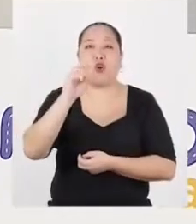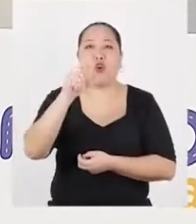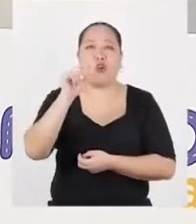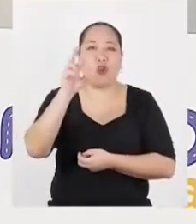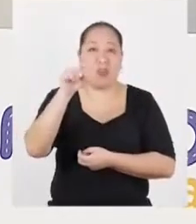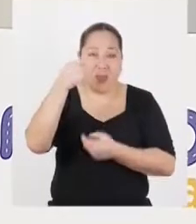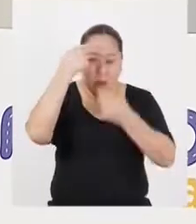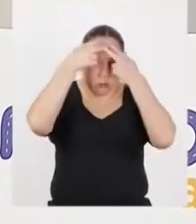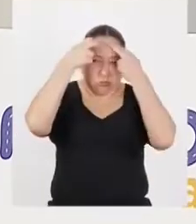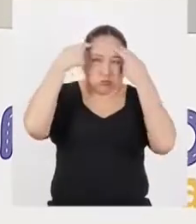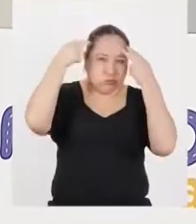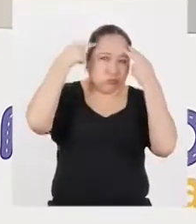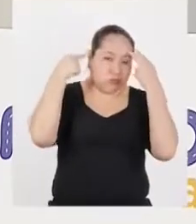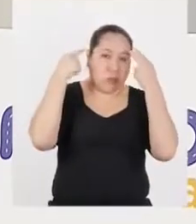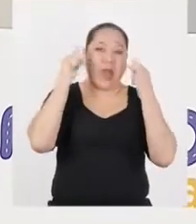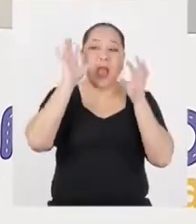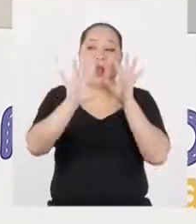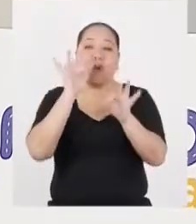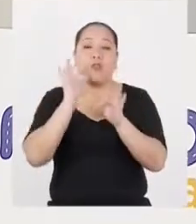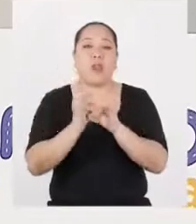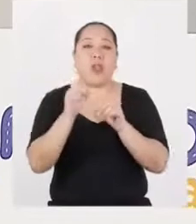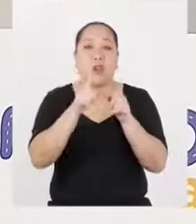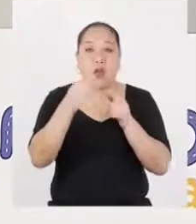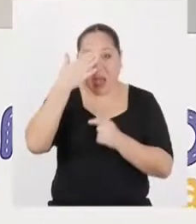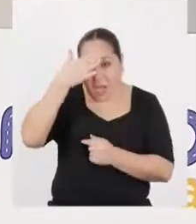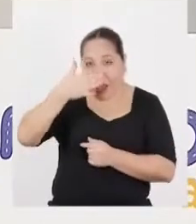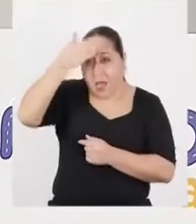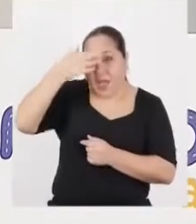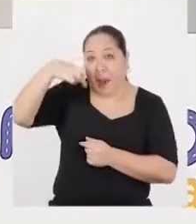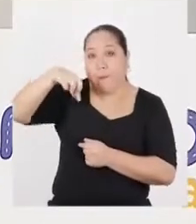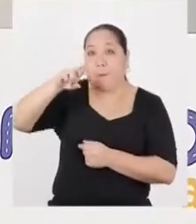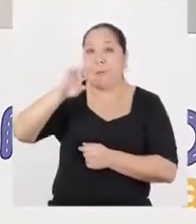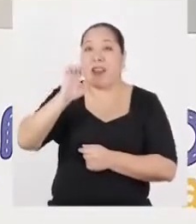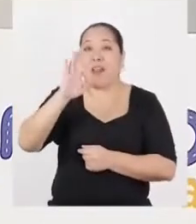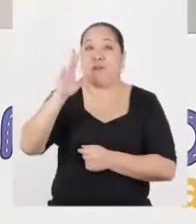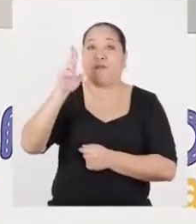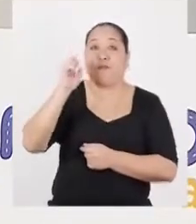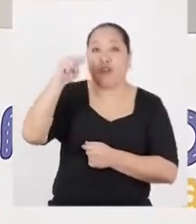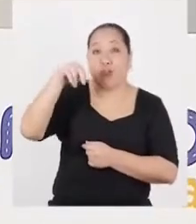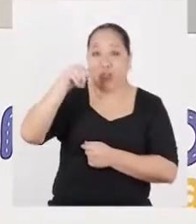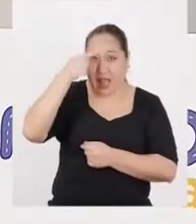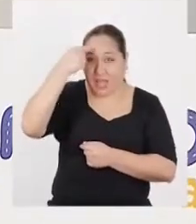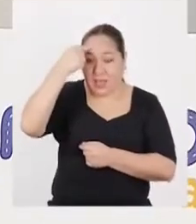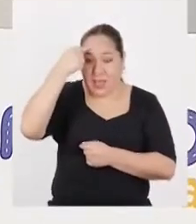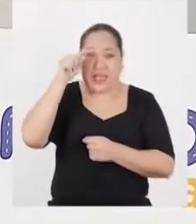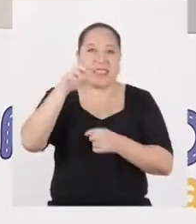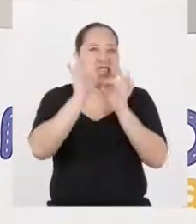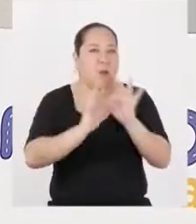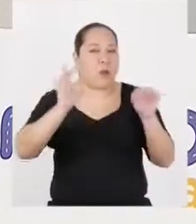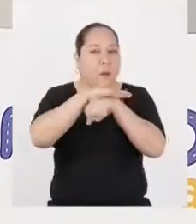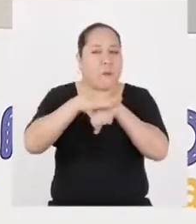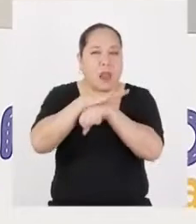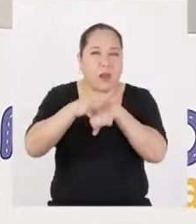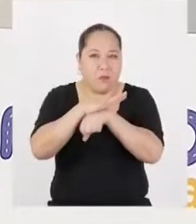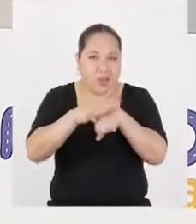cerebro y el sistema nervioso, ha descubierto que la zona prefrontal del cerebro tiene un papel importante en la planificación